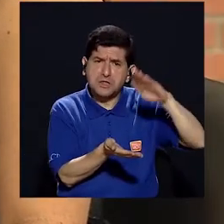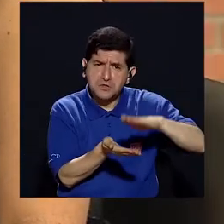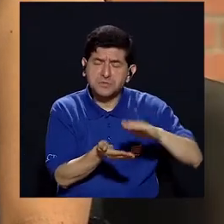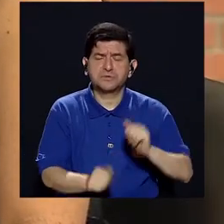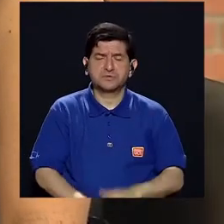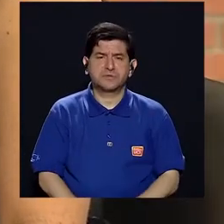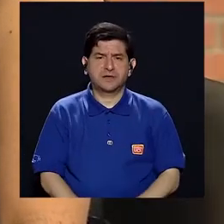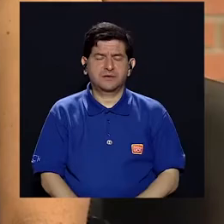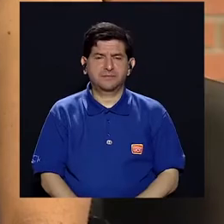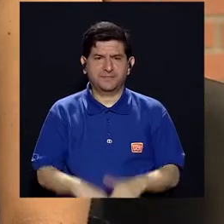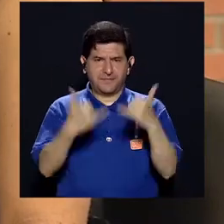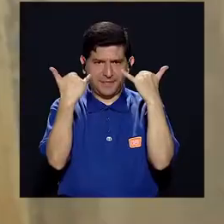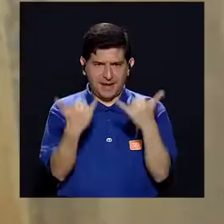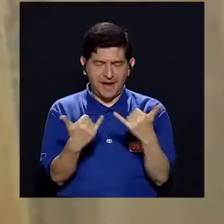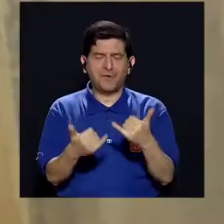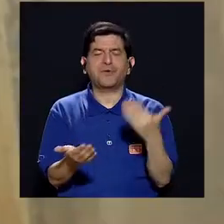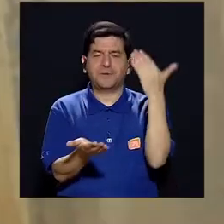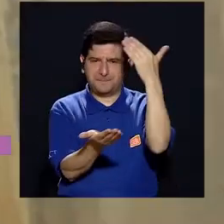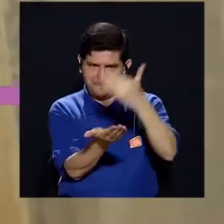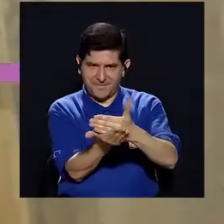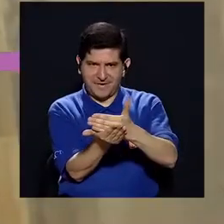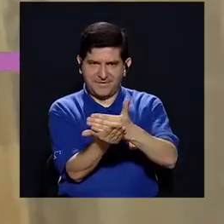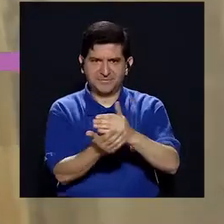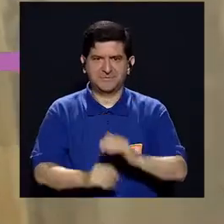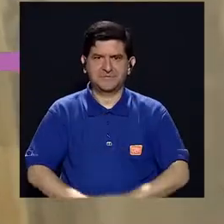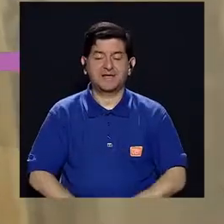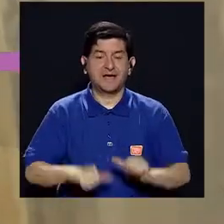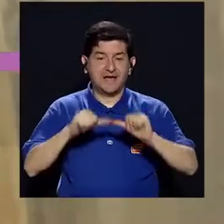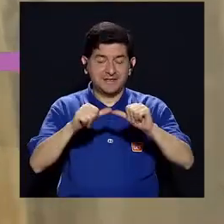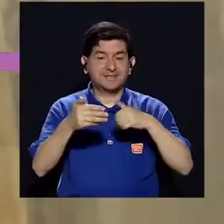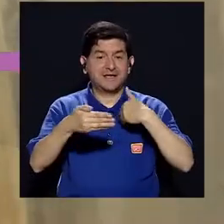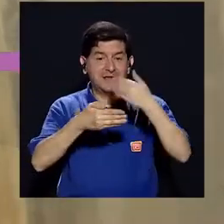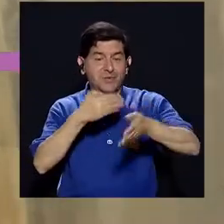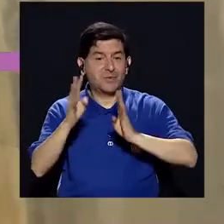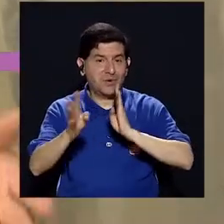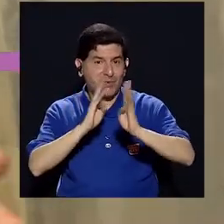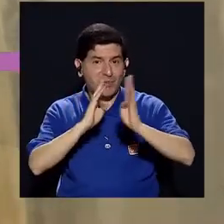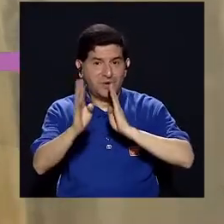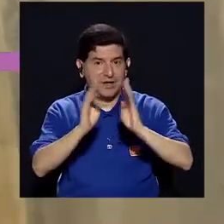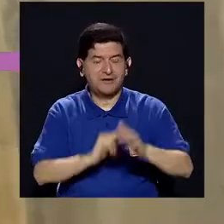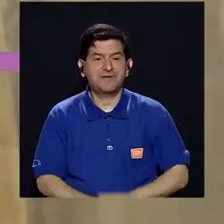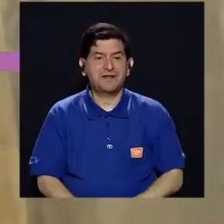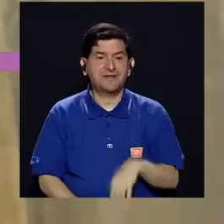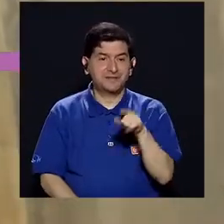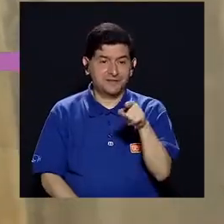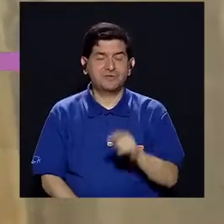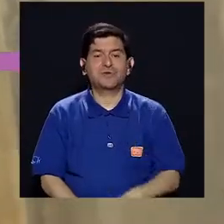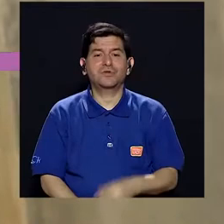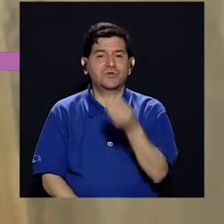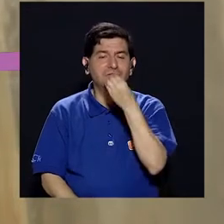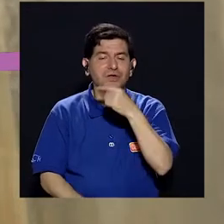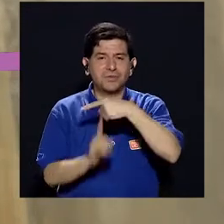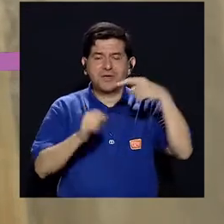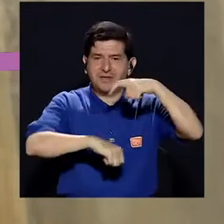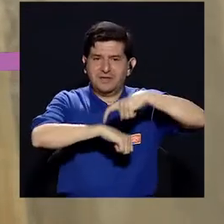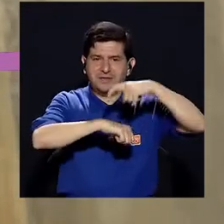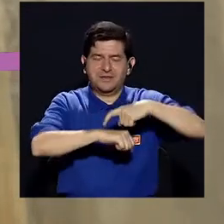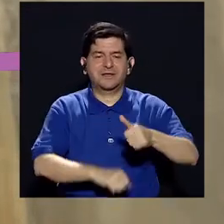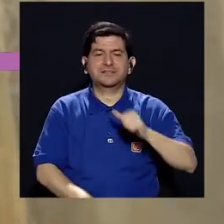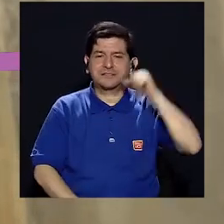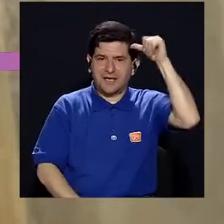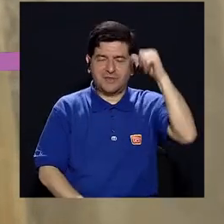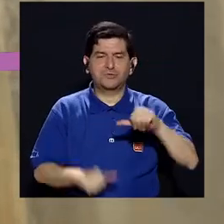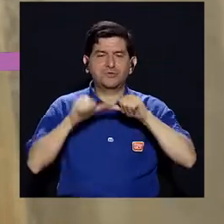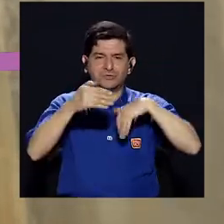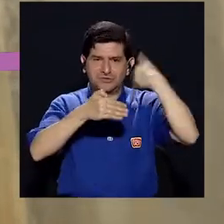también reducido en sodio. Aurora, vamos a hacer aquí una nueva pausa para seguir y continuar conversando acerca de las meriendas